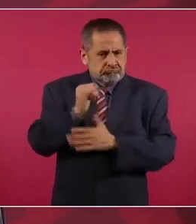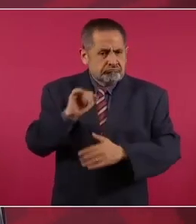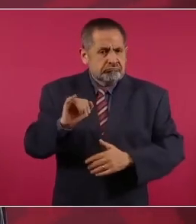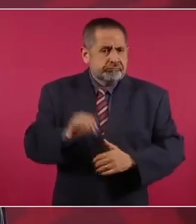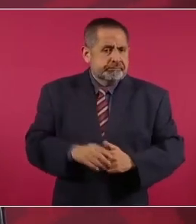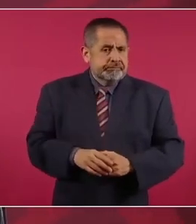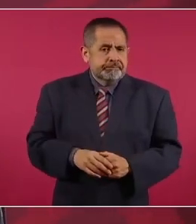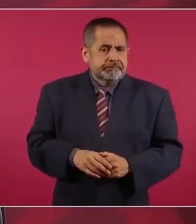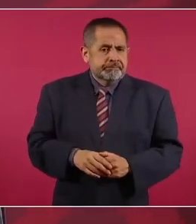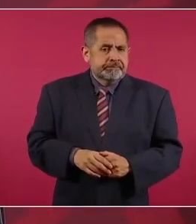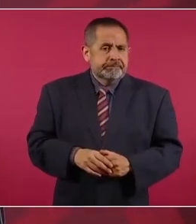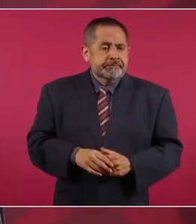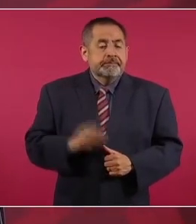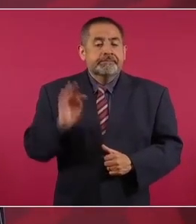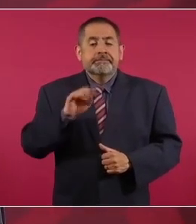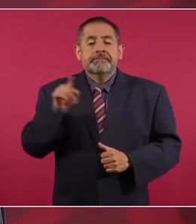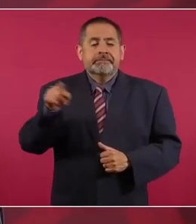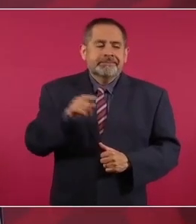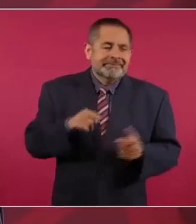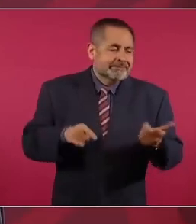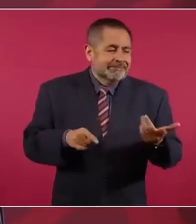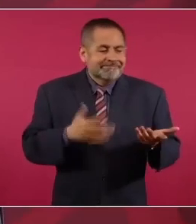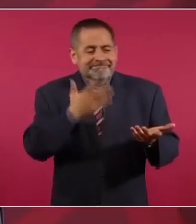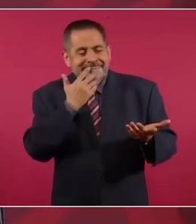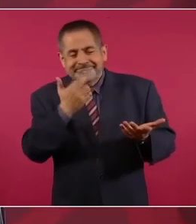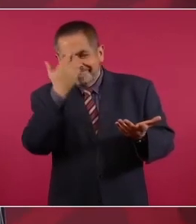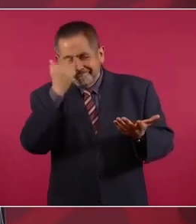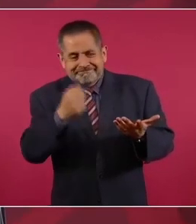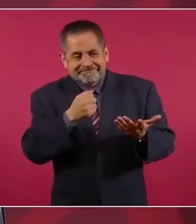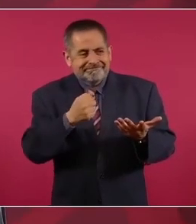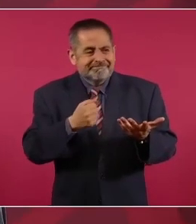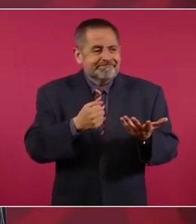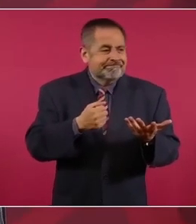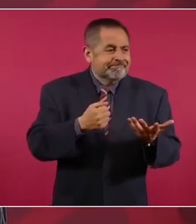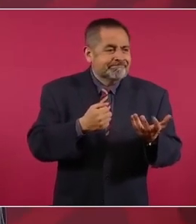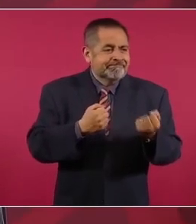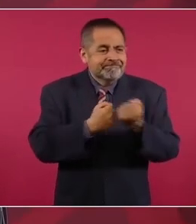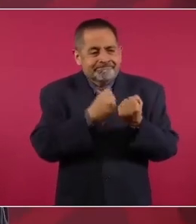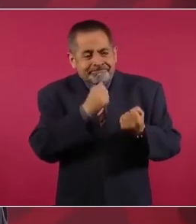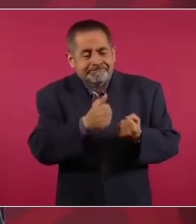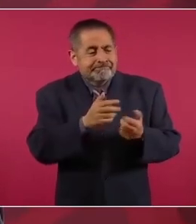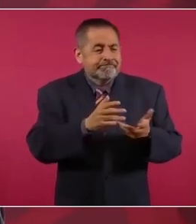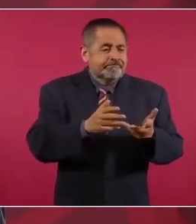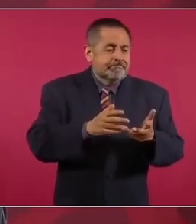no tiene fundamento o